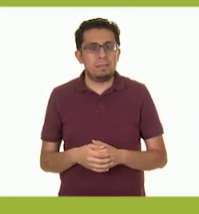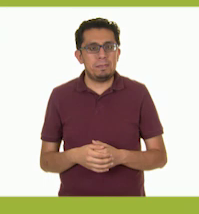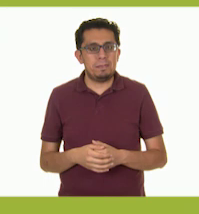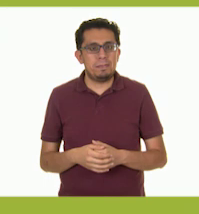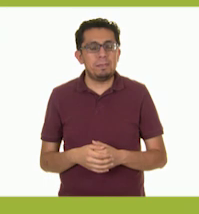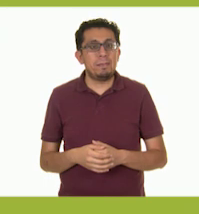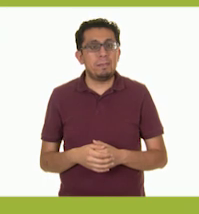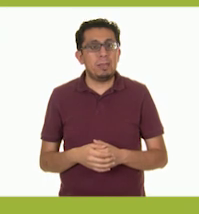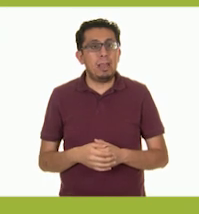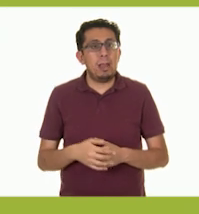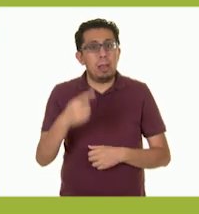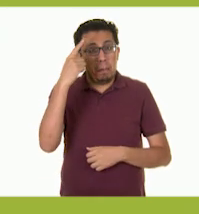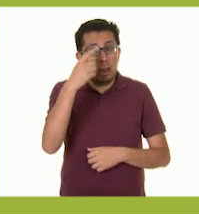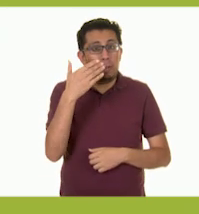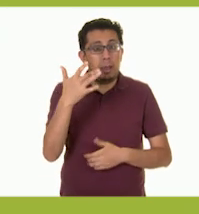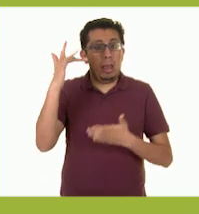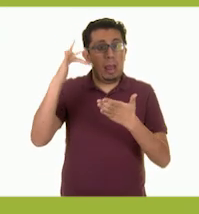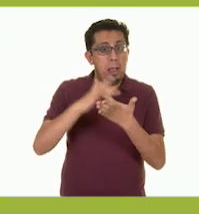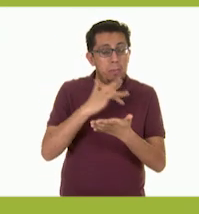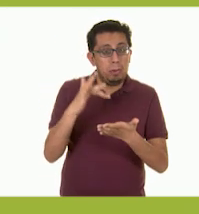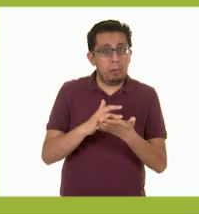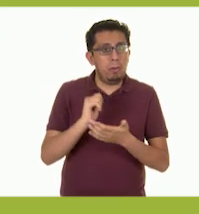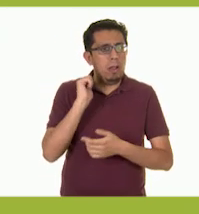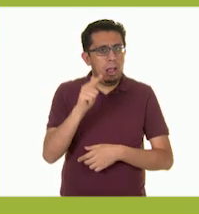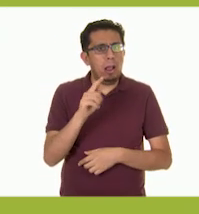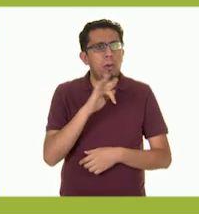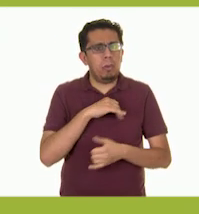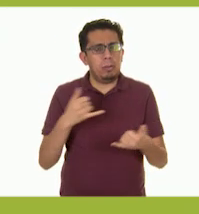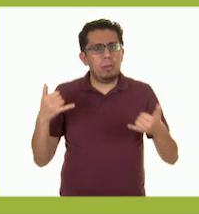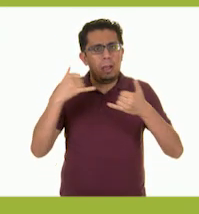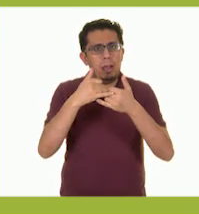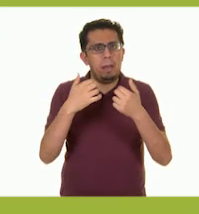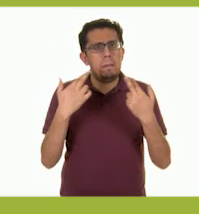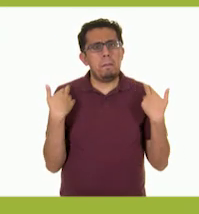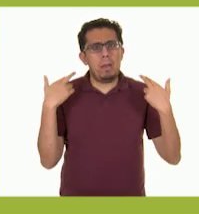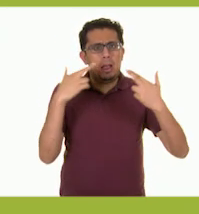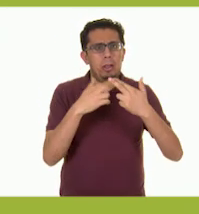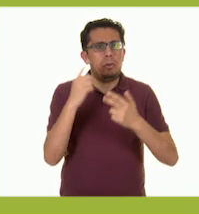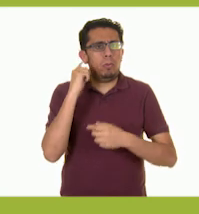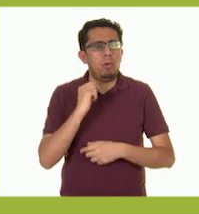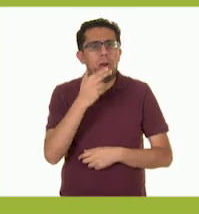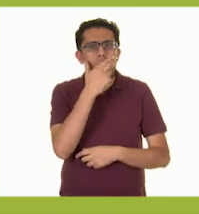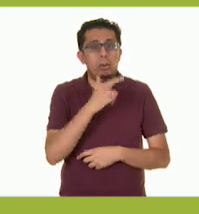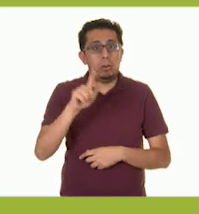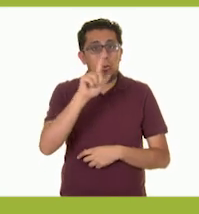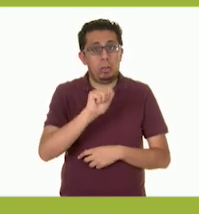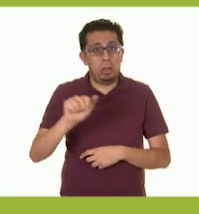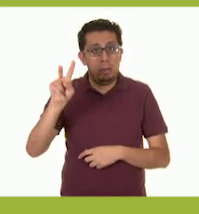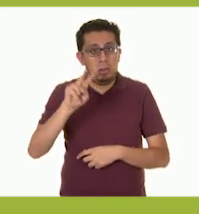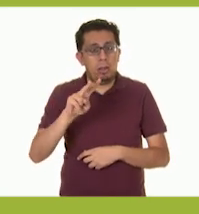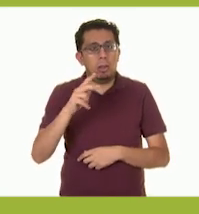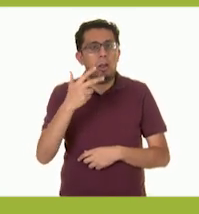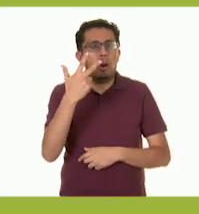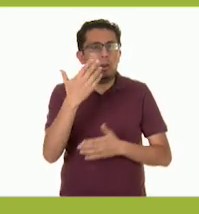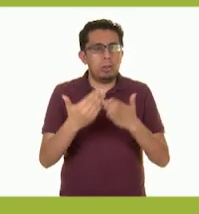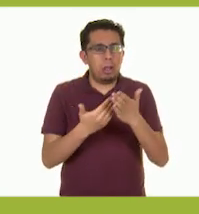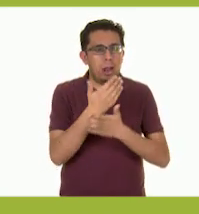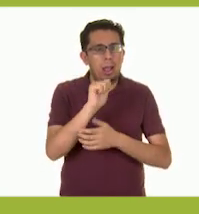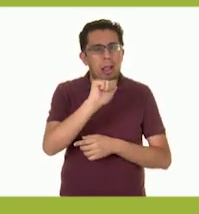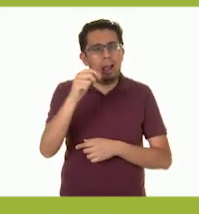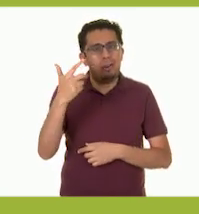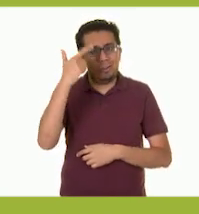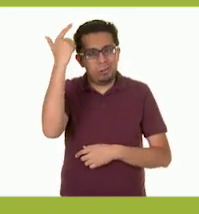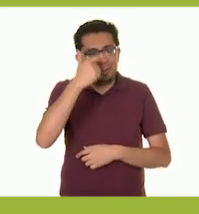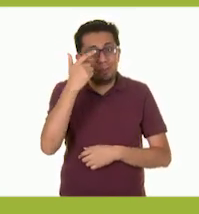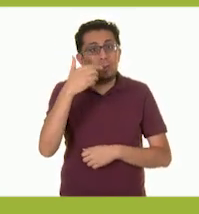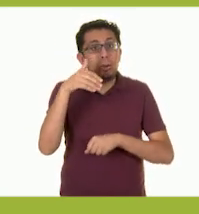Para solicitar apoyo pedagógico, comunícate con maestras y maestros de lunes a viernes de 8 a 20 horas